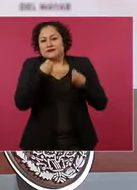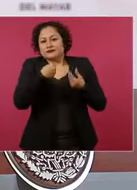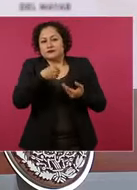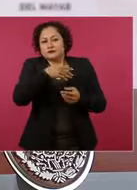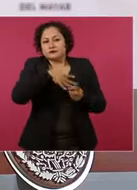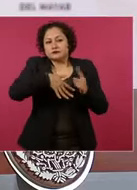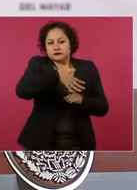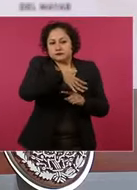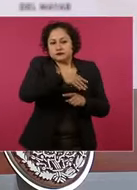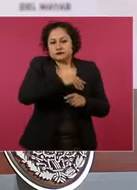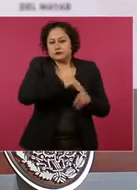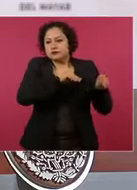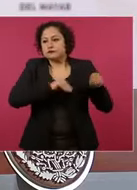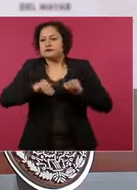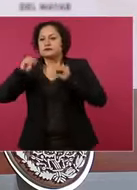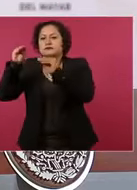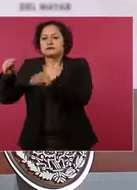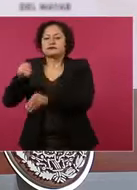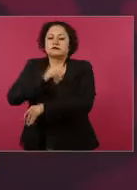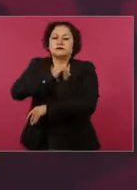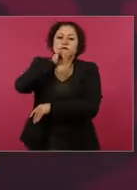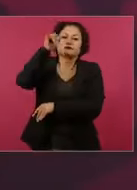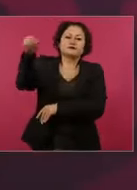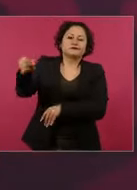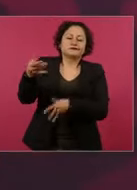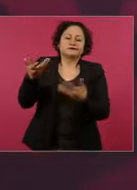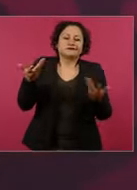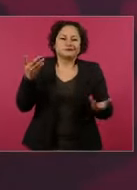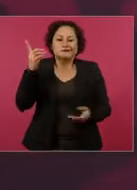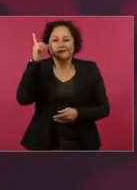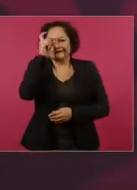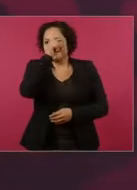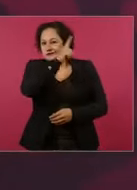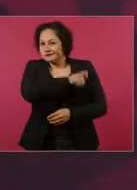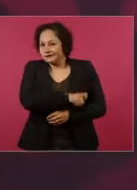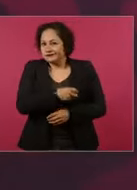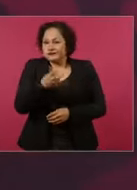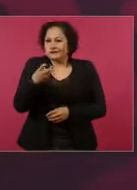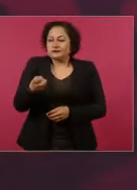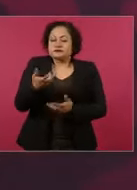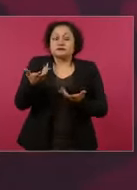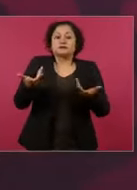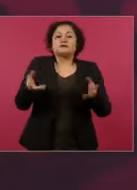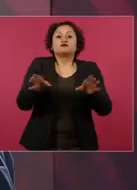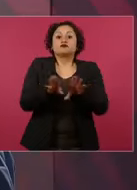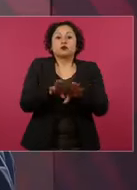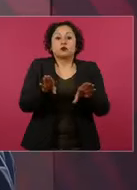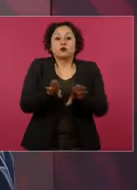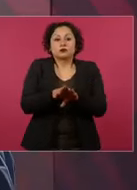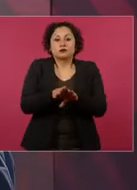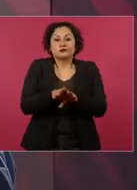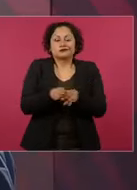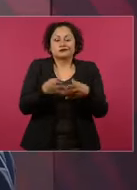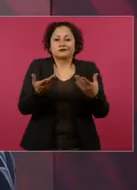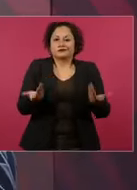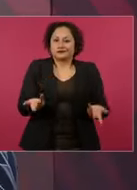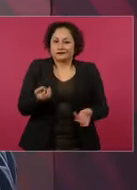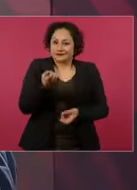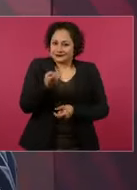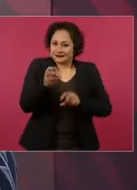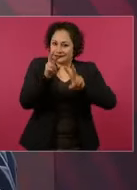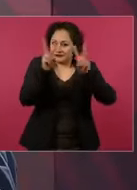y eso se dificulta. Entonces, hemos estado trabajando en eso,